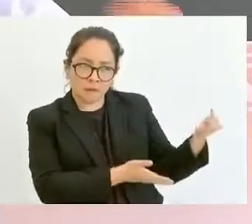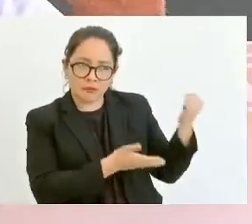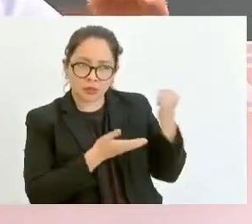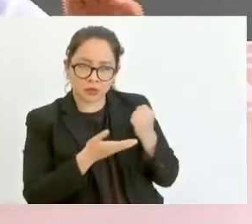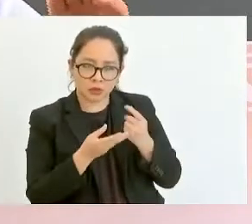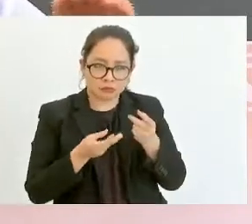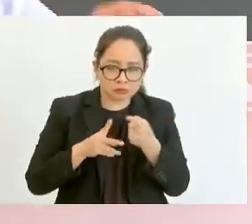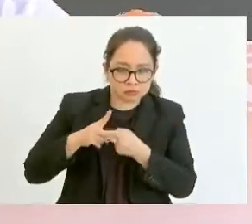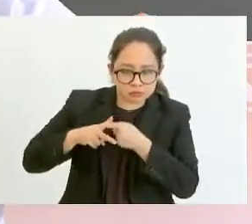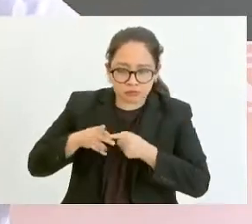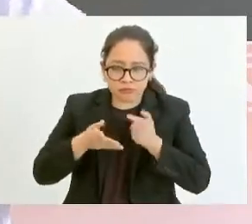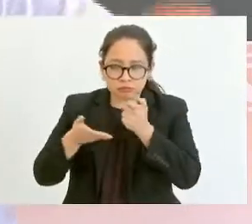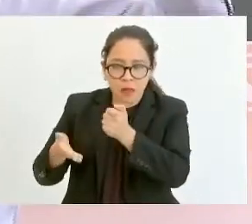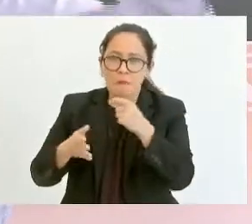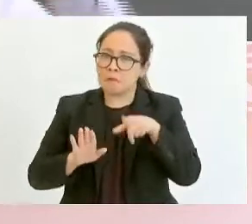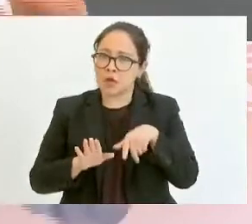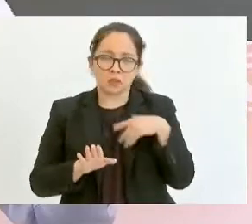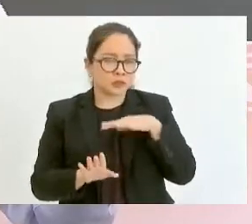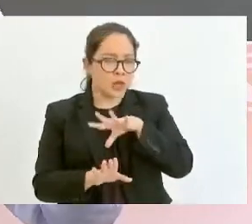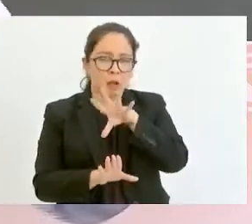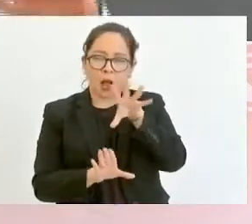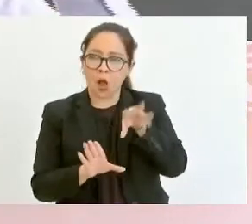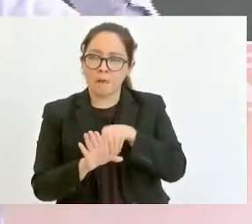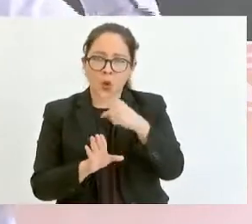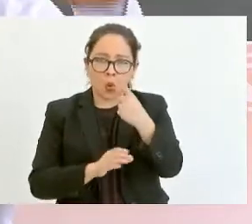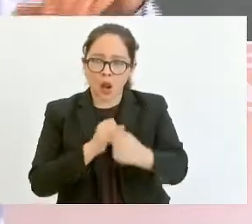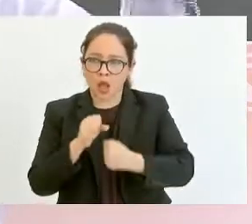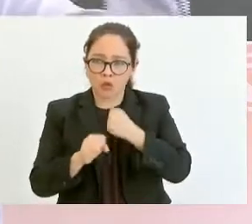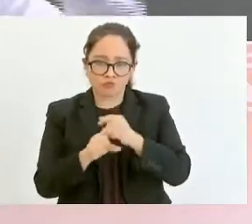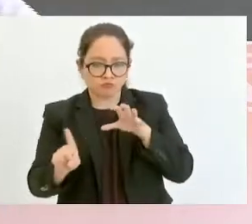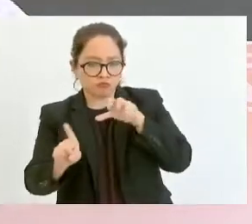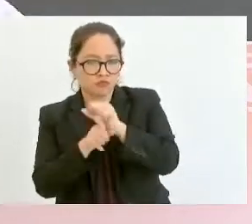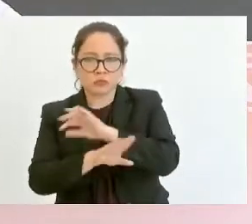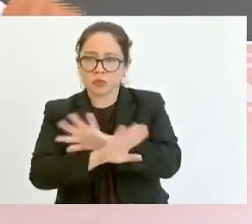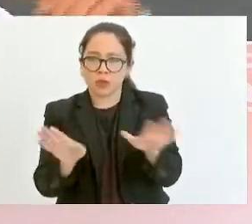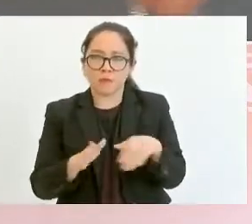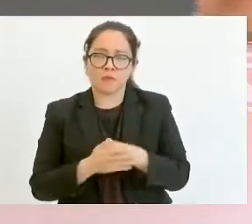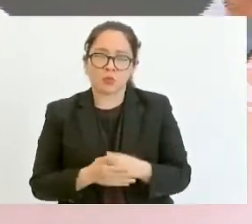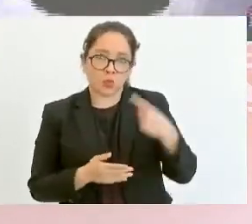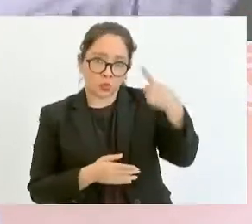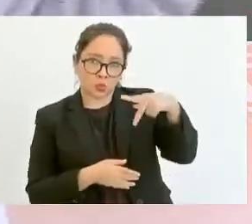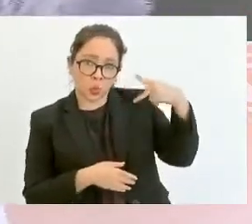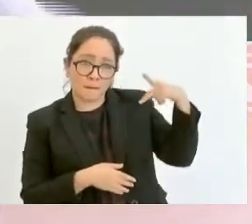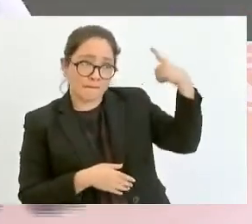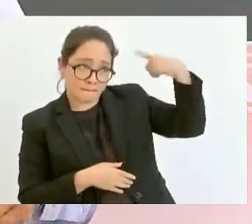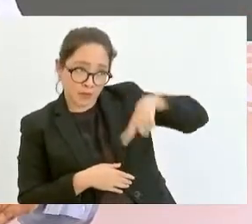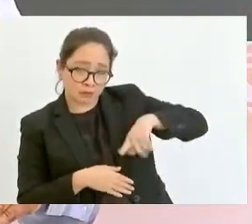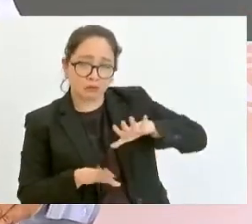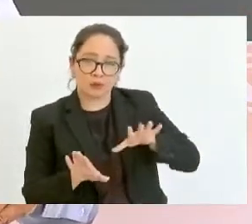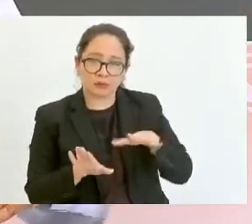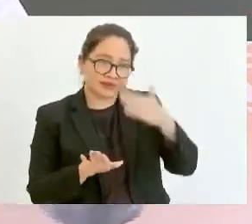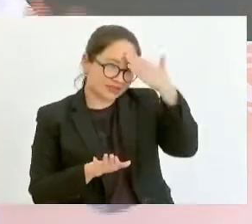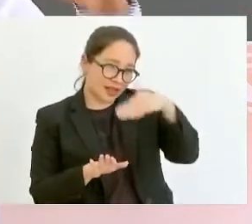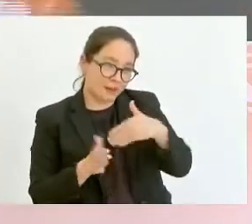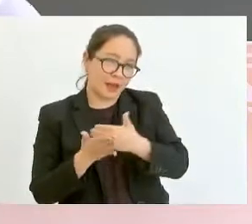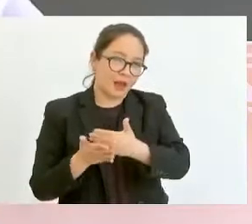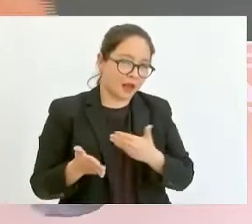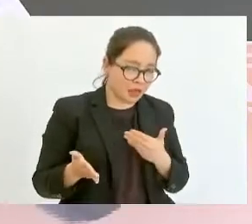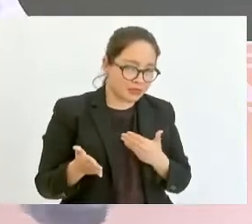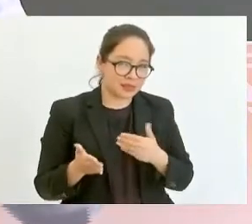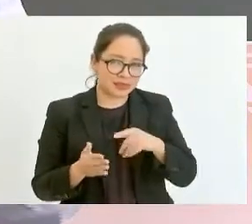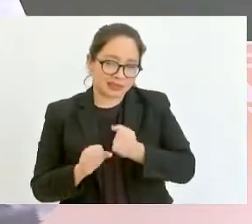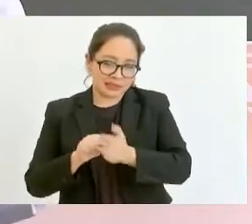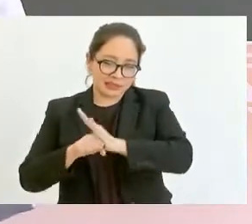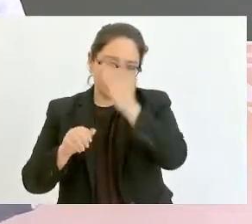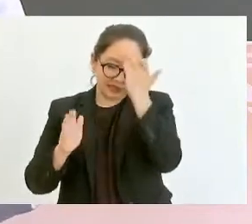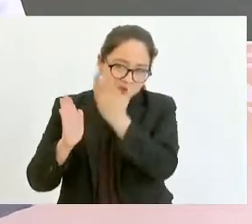prácticamente cumplimos la meta anual. Esto lo hicimos también siguiendo las instrucciones de usted, de anticipar los apoyos a los pequeños y